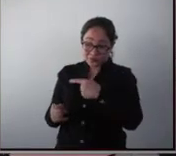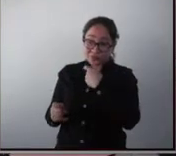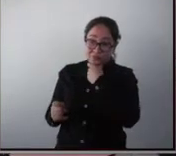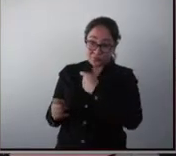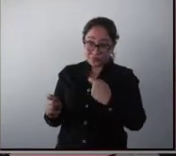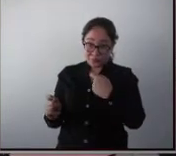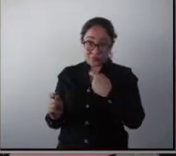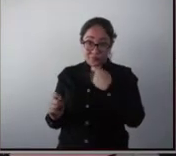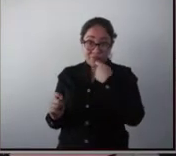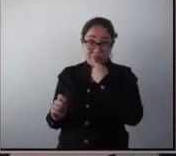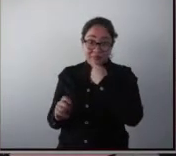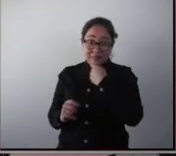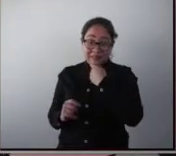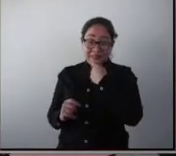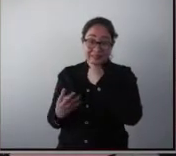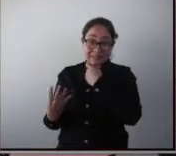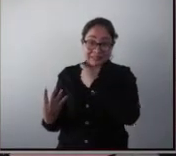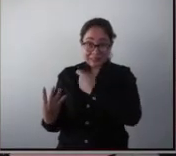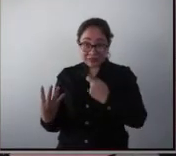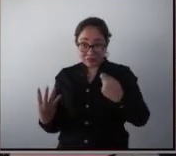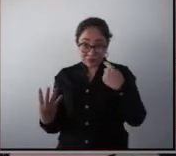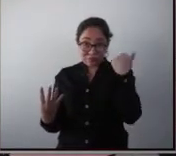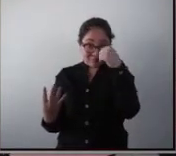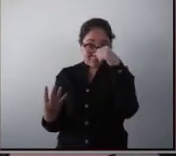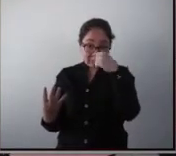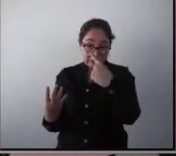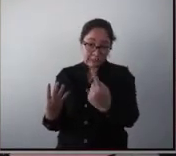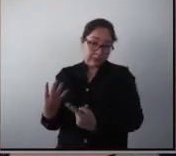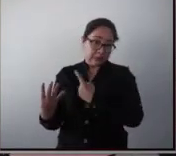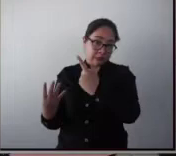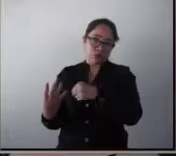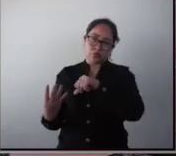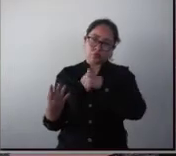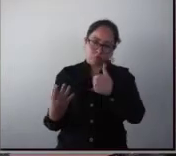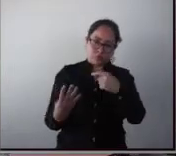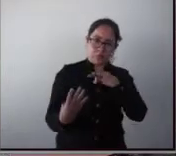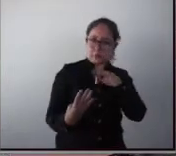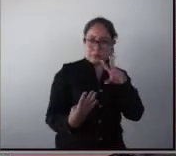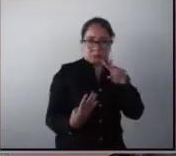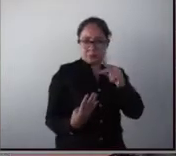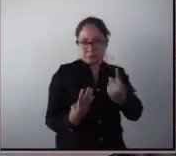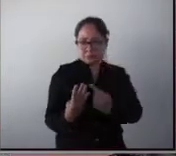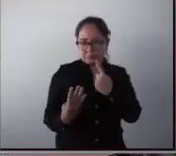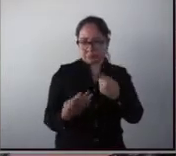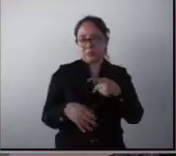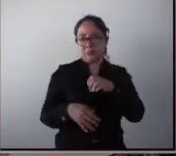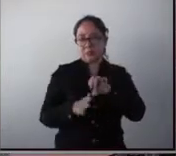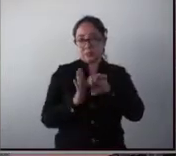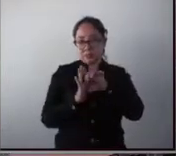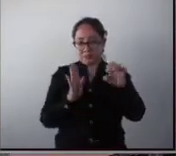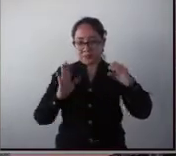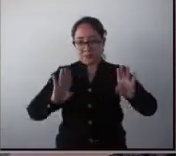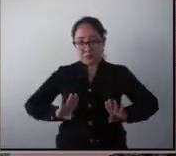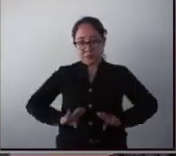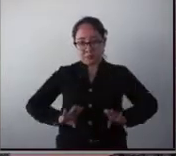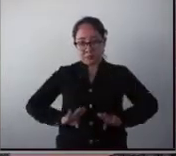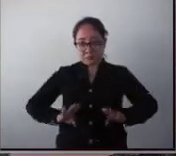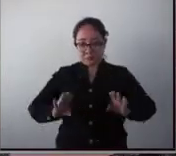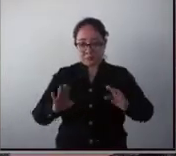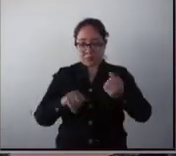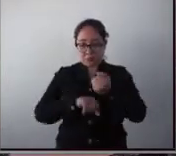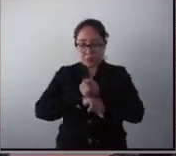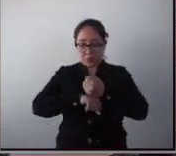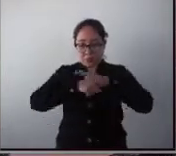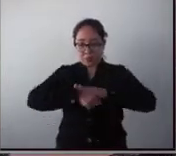cuestiones que no son permanentes. Por ejemplo, esta disminución de la frecuencia y de la presión cardíaca la